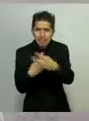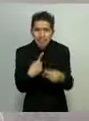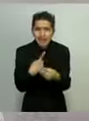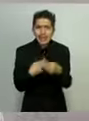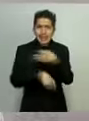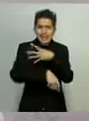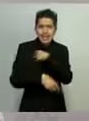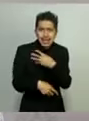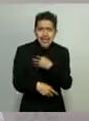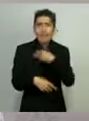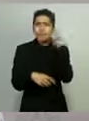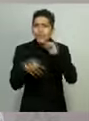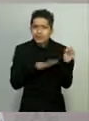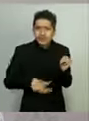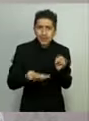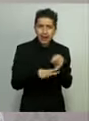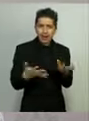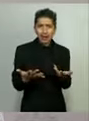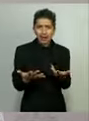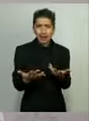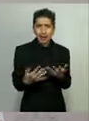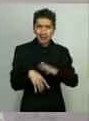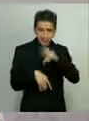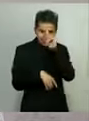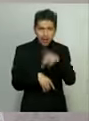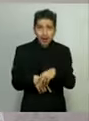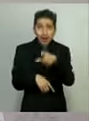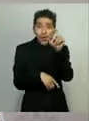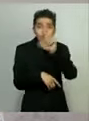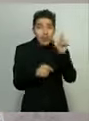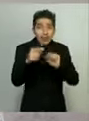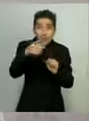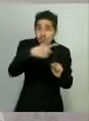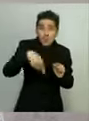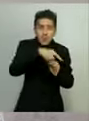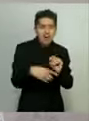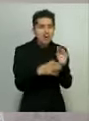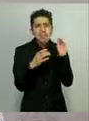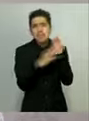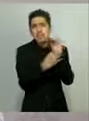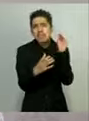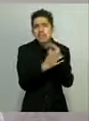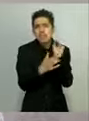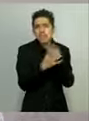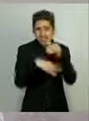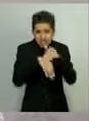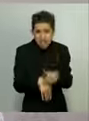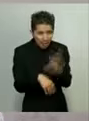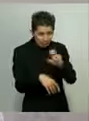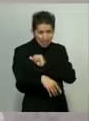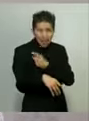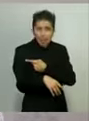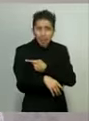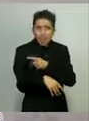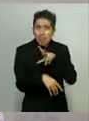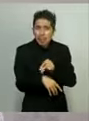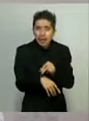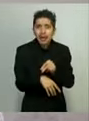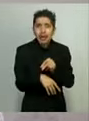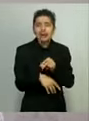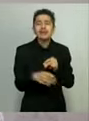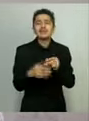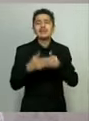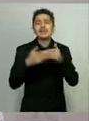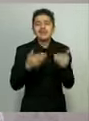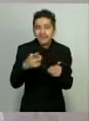y frente a todo Michoacán. Cuando ustedes, que no hacen caso de las medidas sanitarias, escuchen